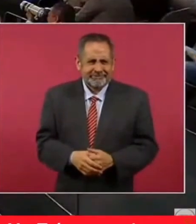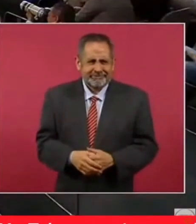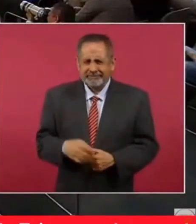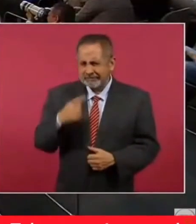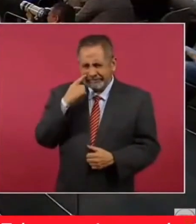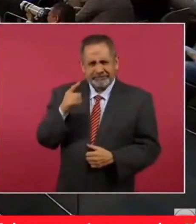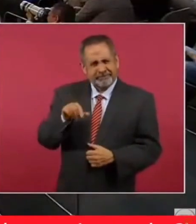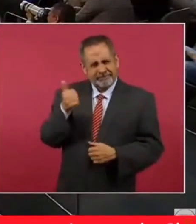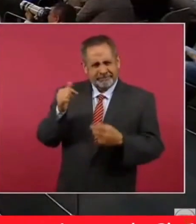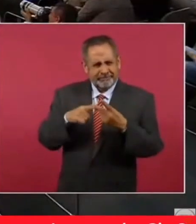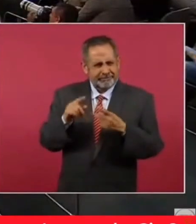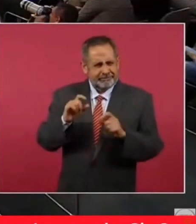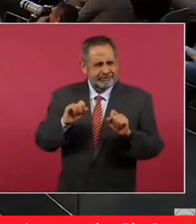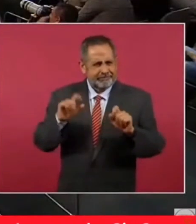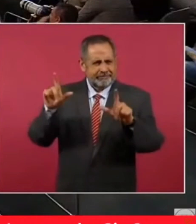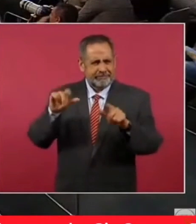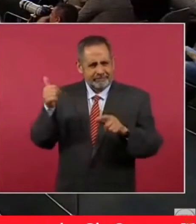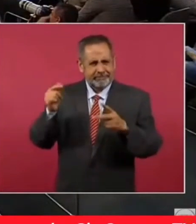el otro,